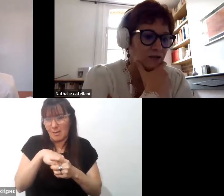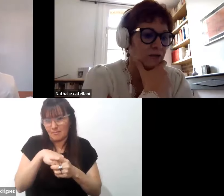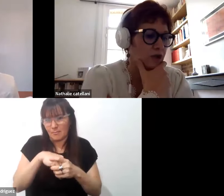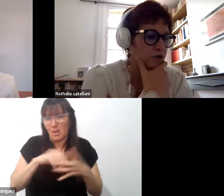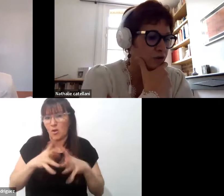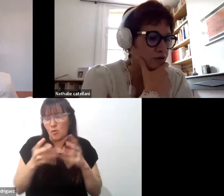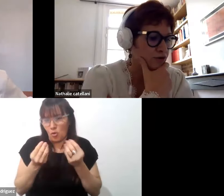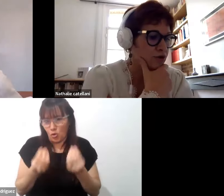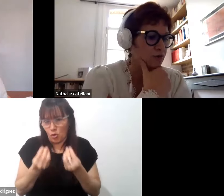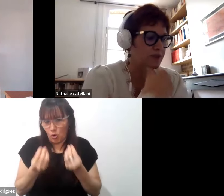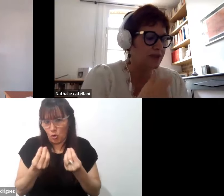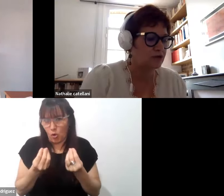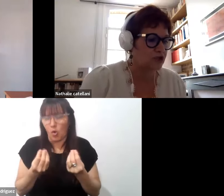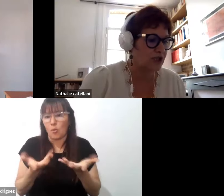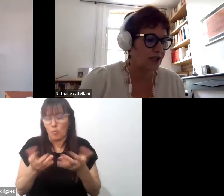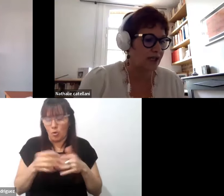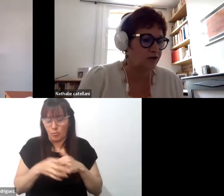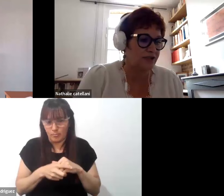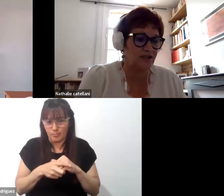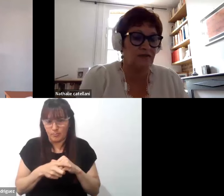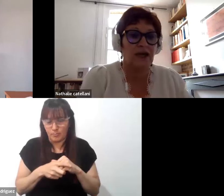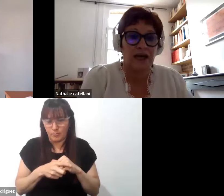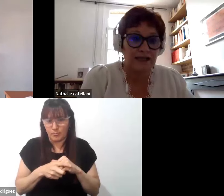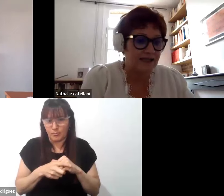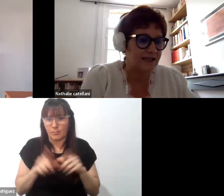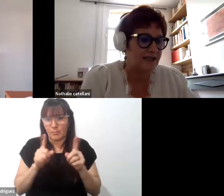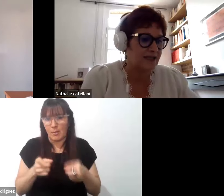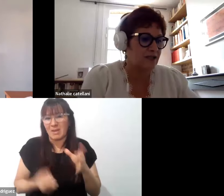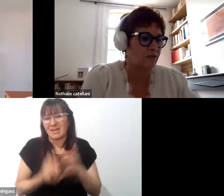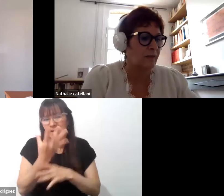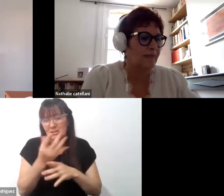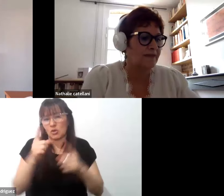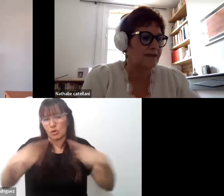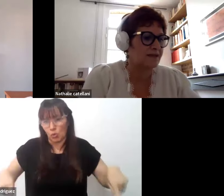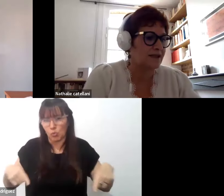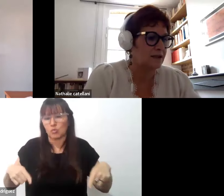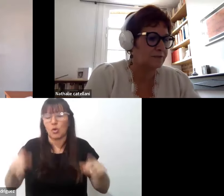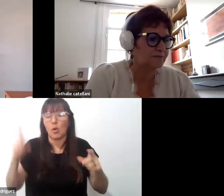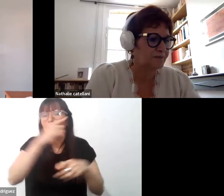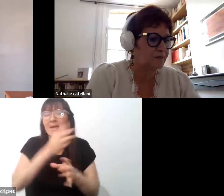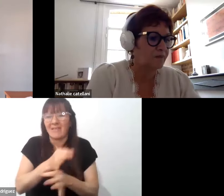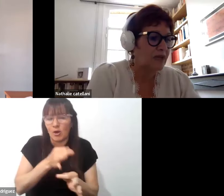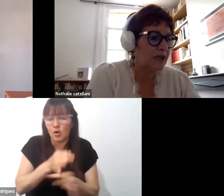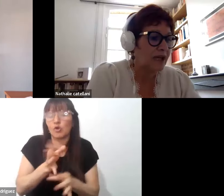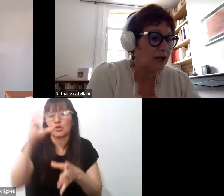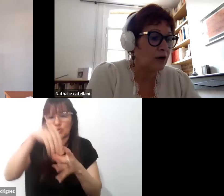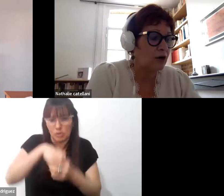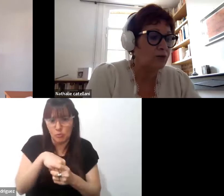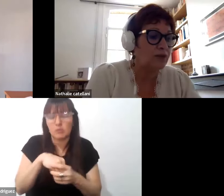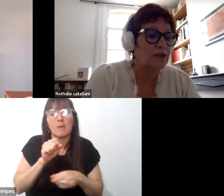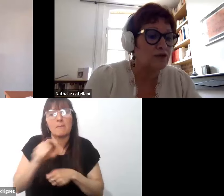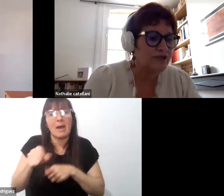interprofesionalidad y por la creación de recursos pedagógicos inclusivos para los